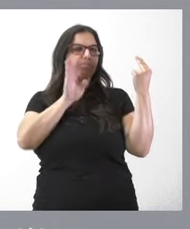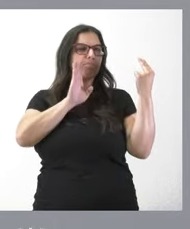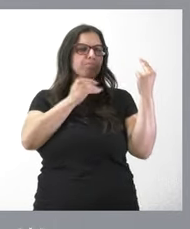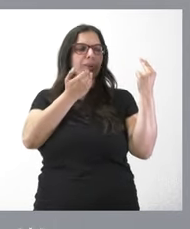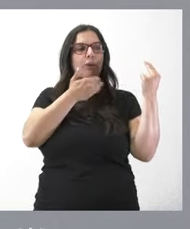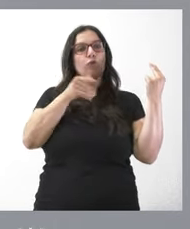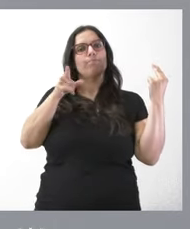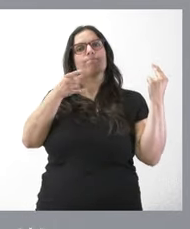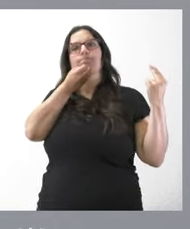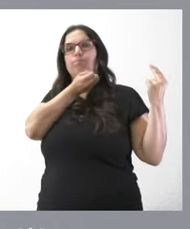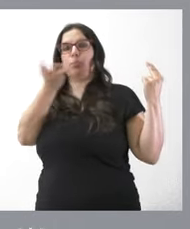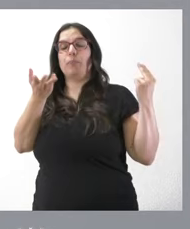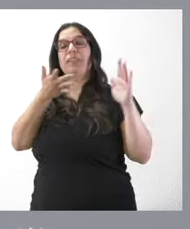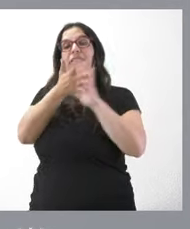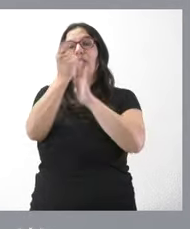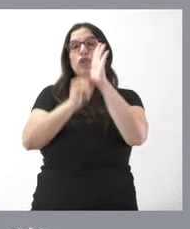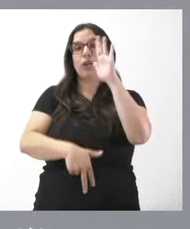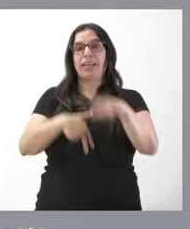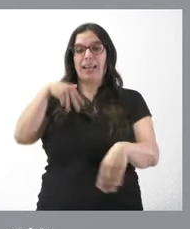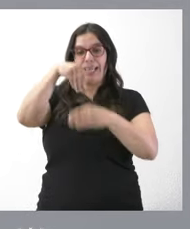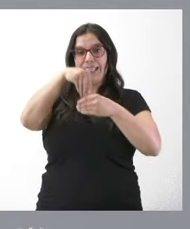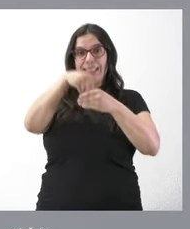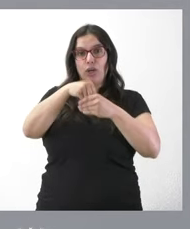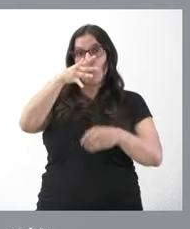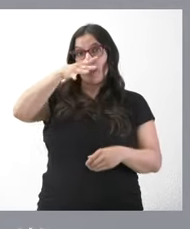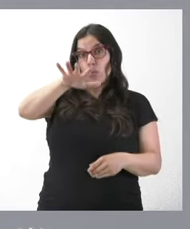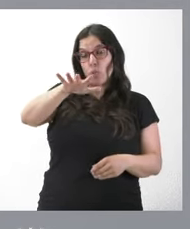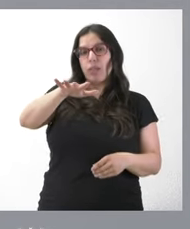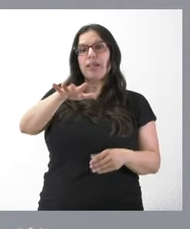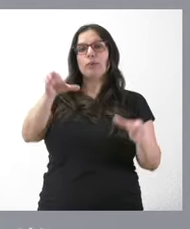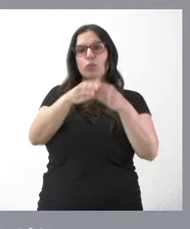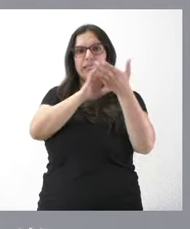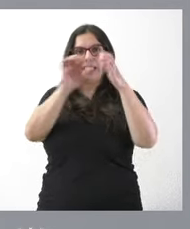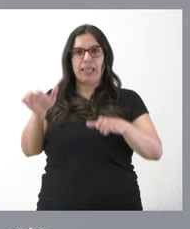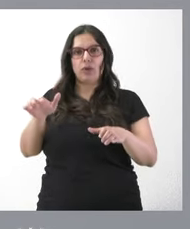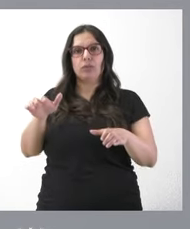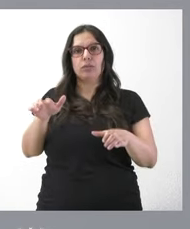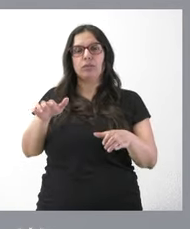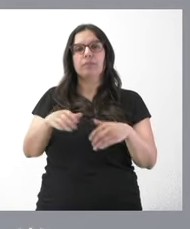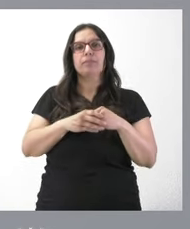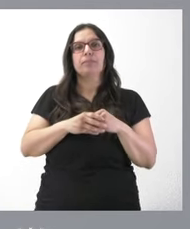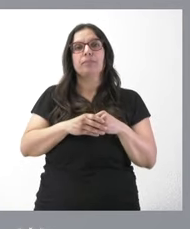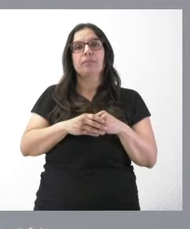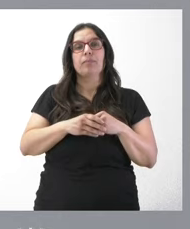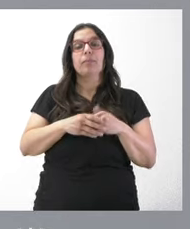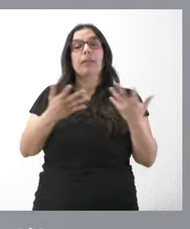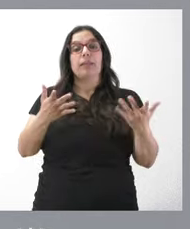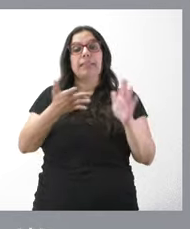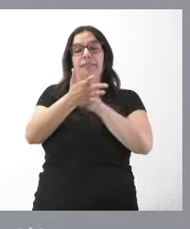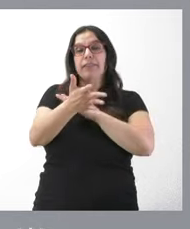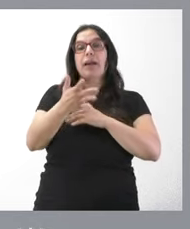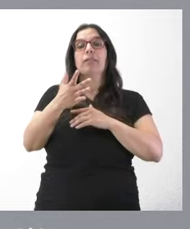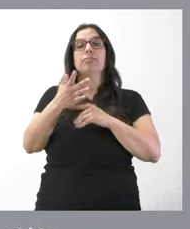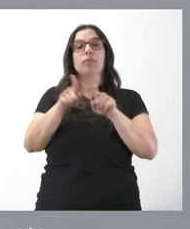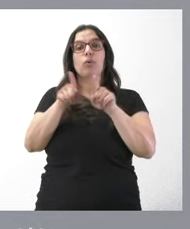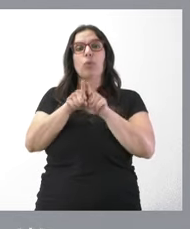condiciones generales para la gestión del canal interno de denuncias en la Junta de Castilla y León. Se recoge de esta forma las comunicaciones